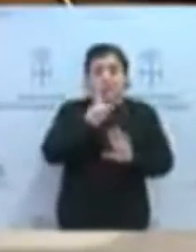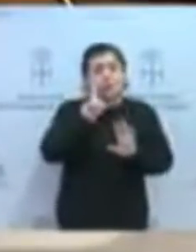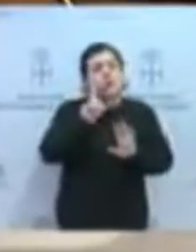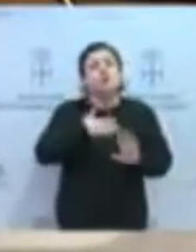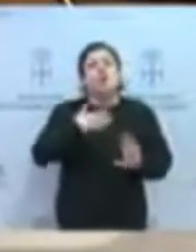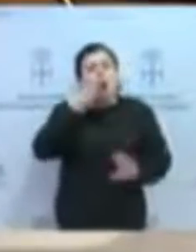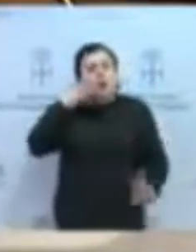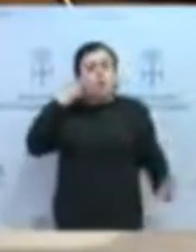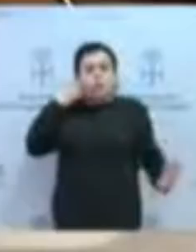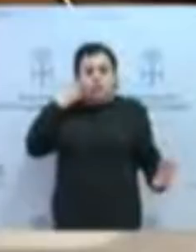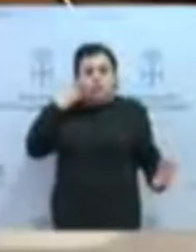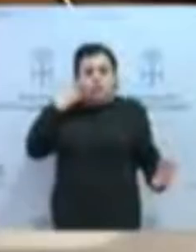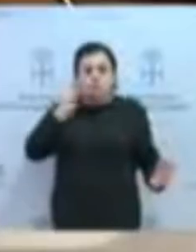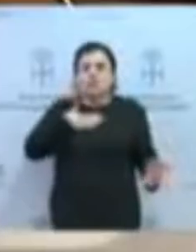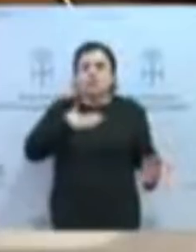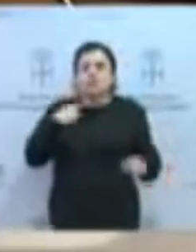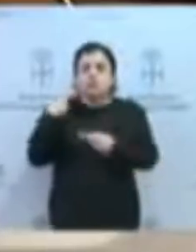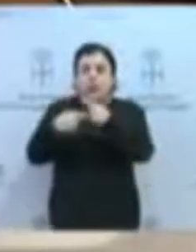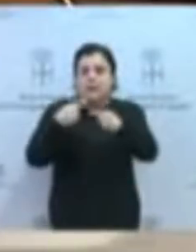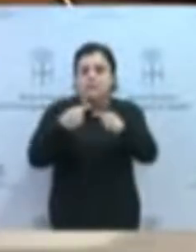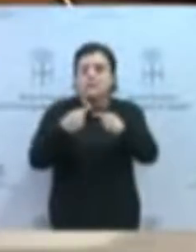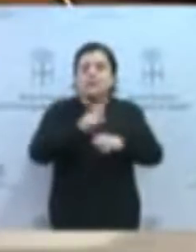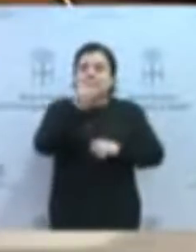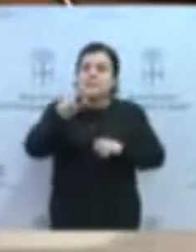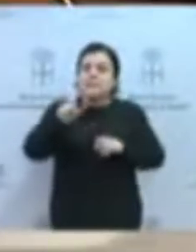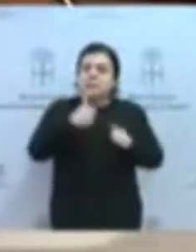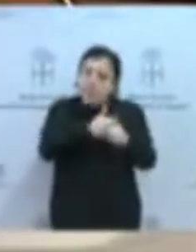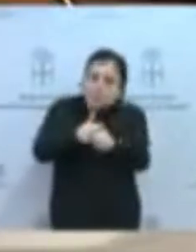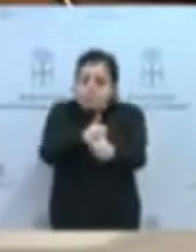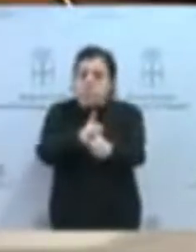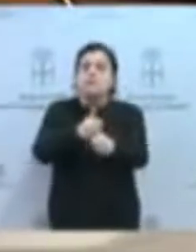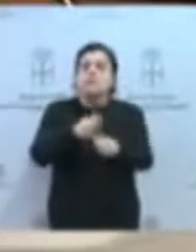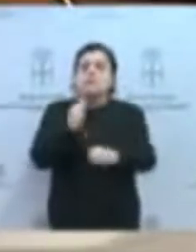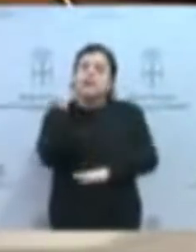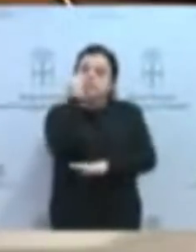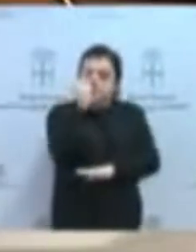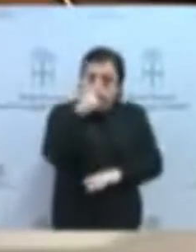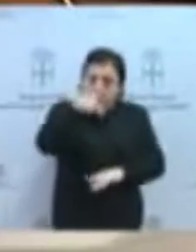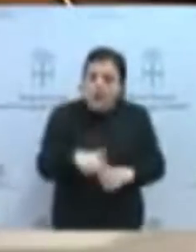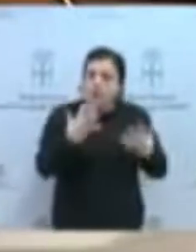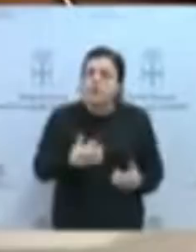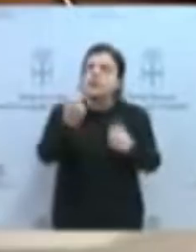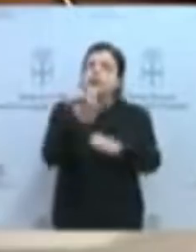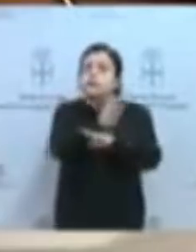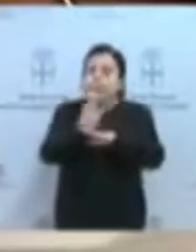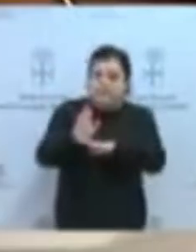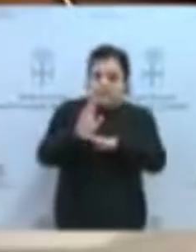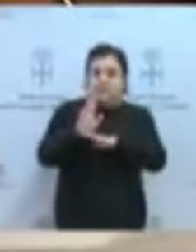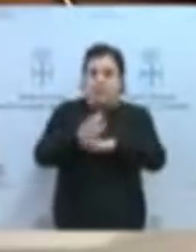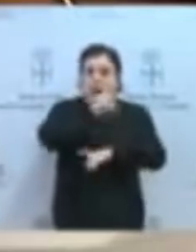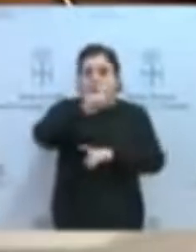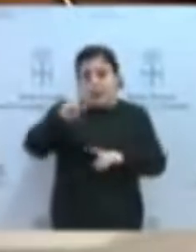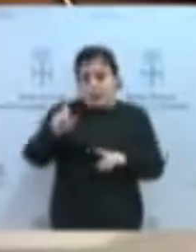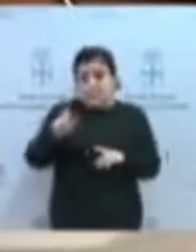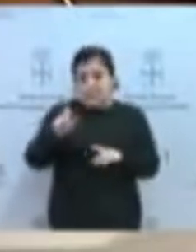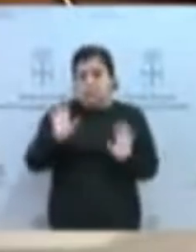perseguida y asesinada estemos hoy aquí, en este Parlamento, representando la soberanía popular. Por lo tanto, agradezco cada vez que me